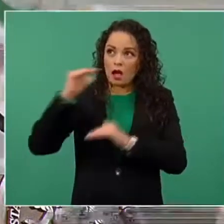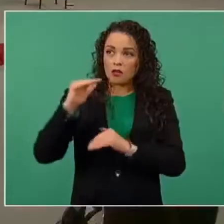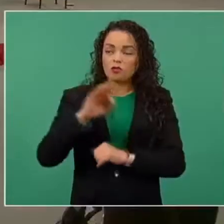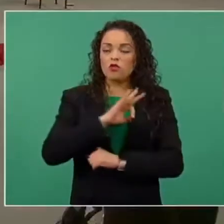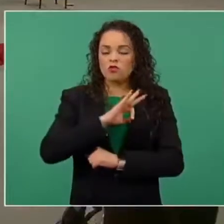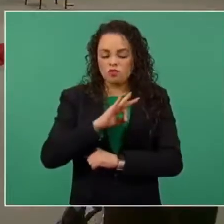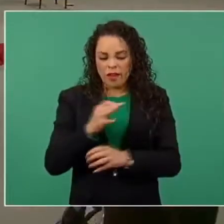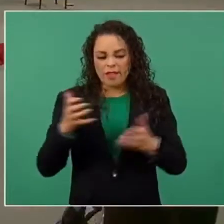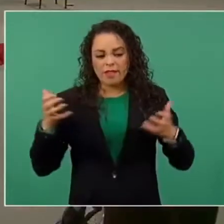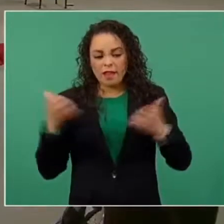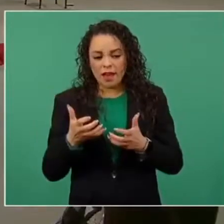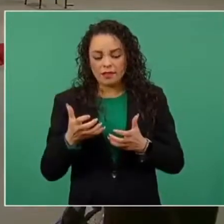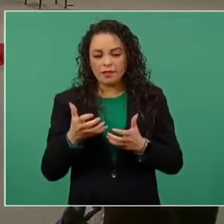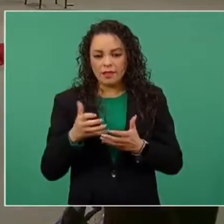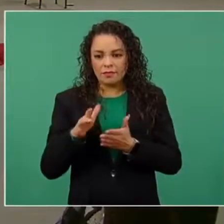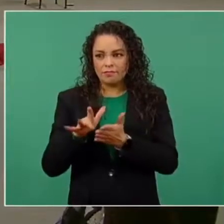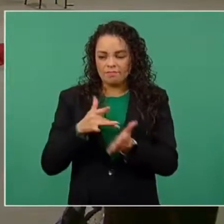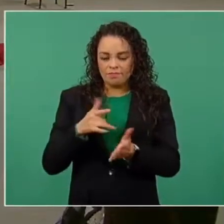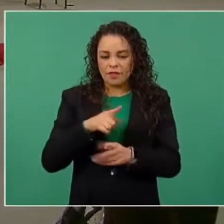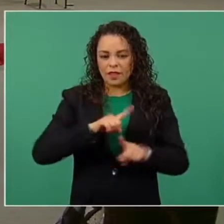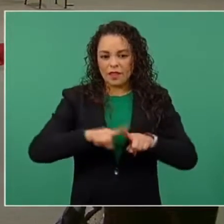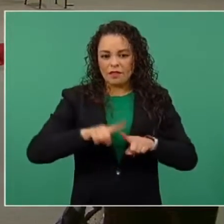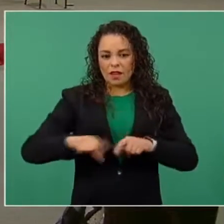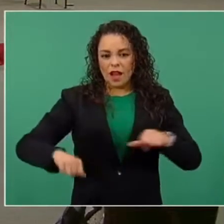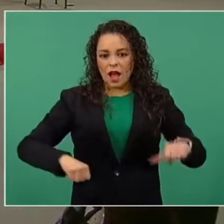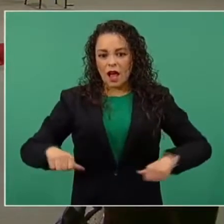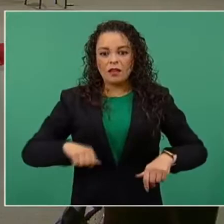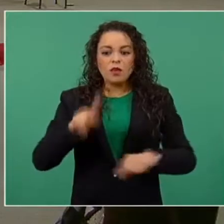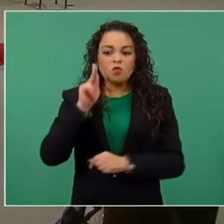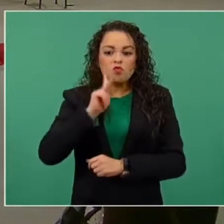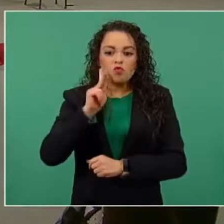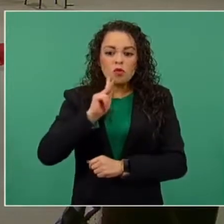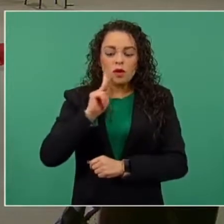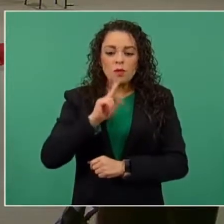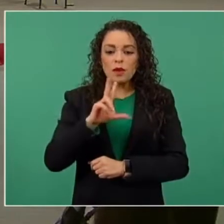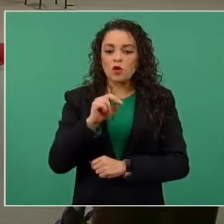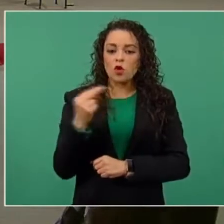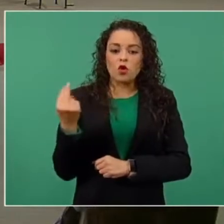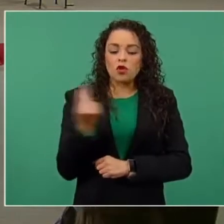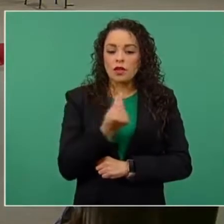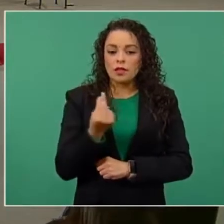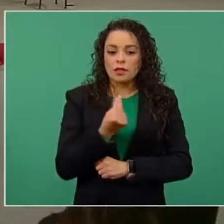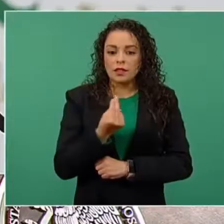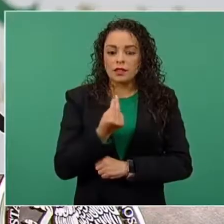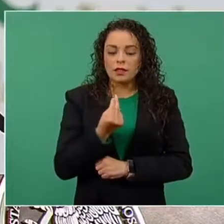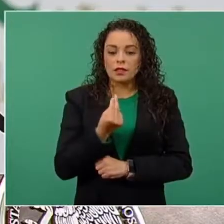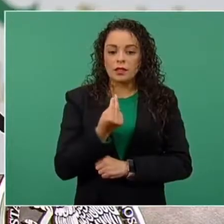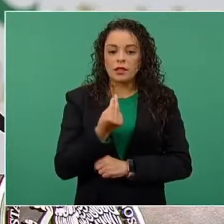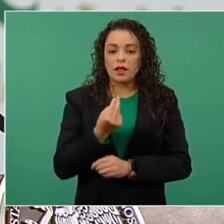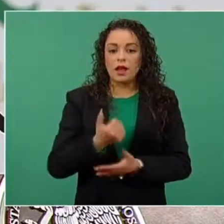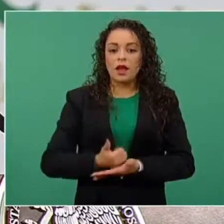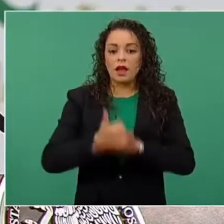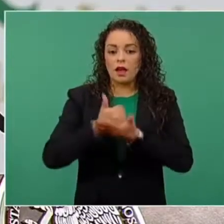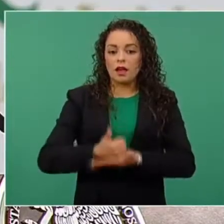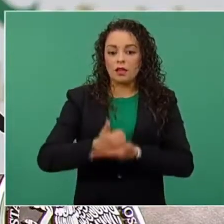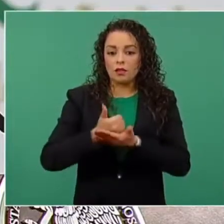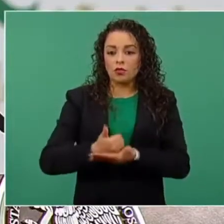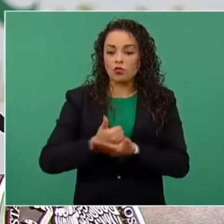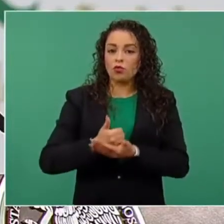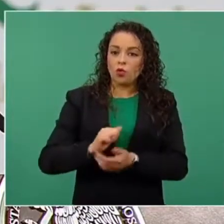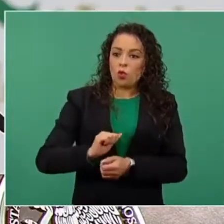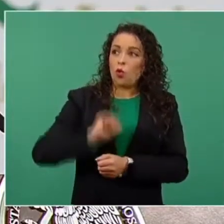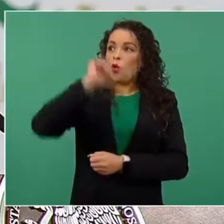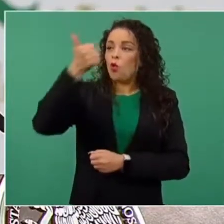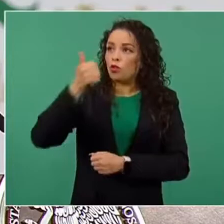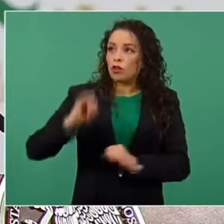hacer este tipo de ejercicios sin necesidad de recurrir a instituciones del extranjero.